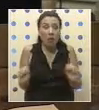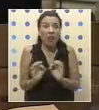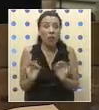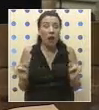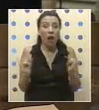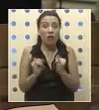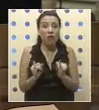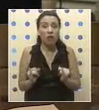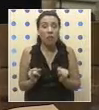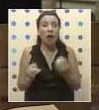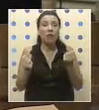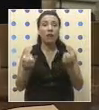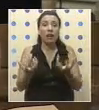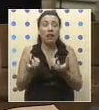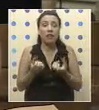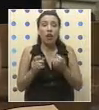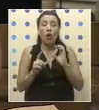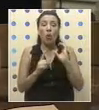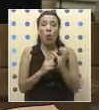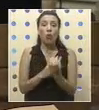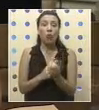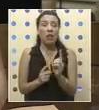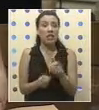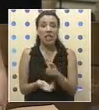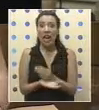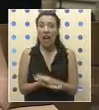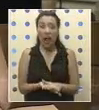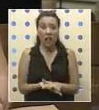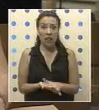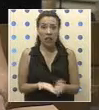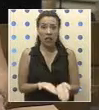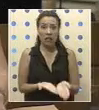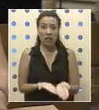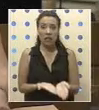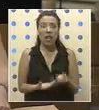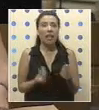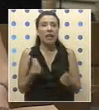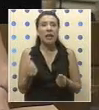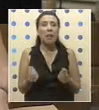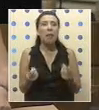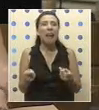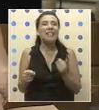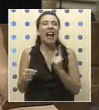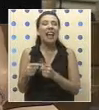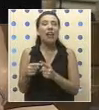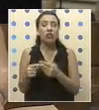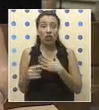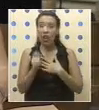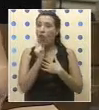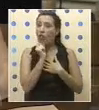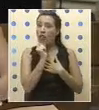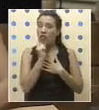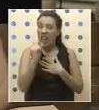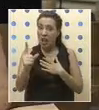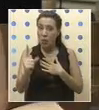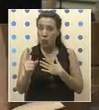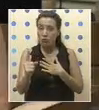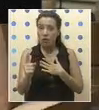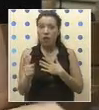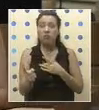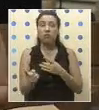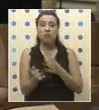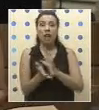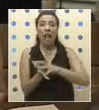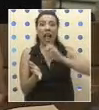acceder a la cultura si no es en forma gratuita. ¿Qué ha pasado hoy día en Recoleta? Y quiero denunciarlo. Se ha